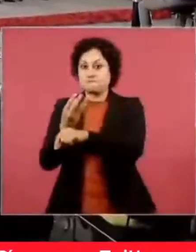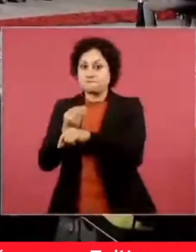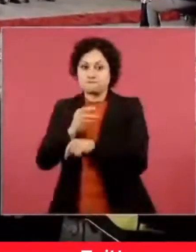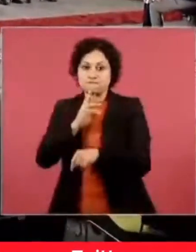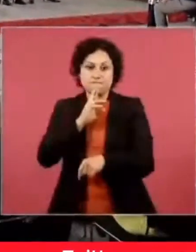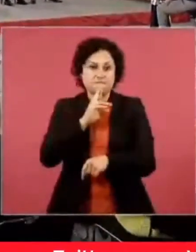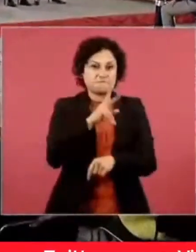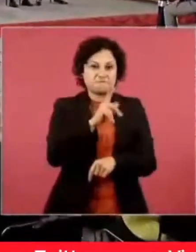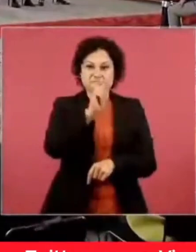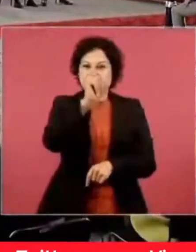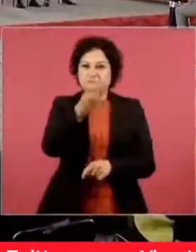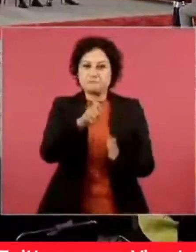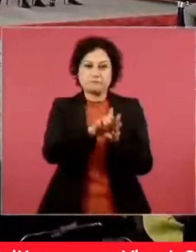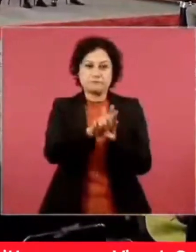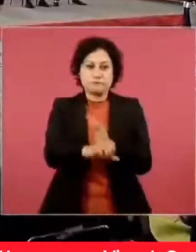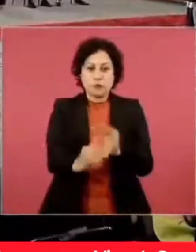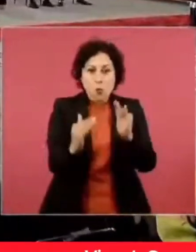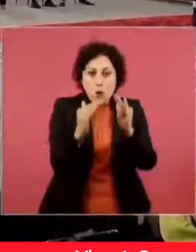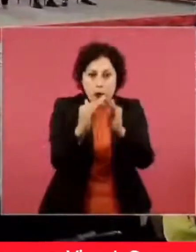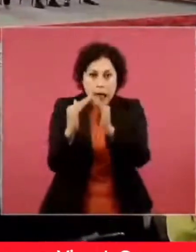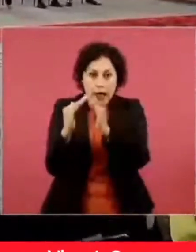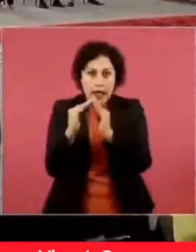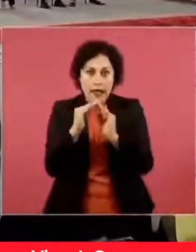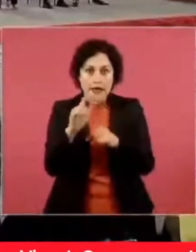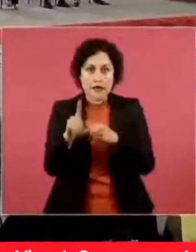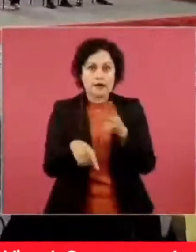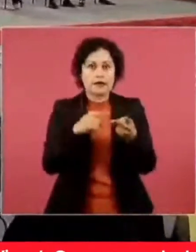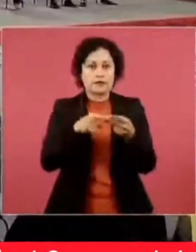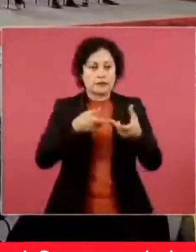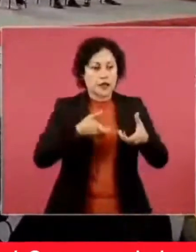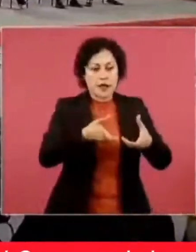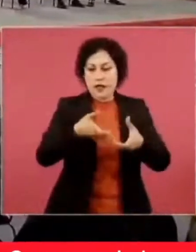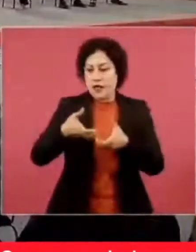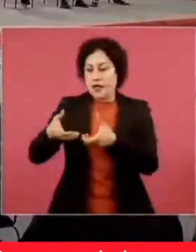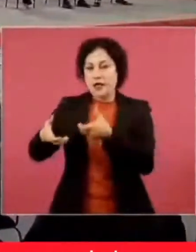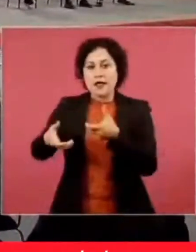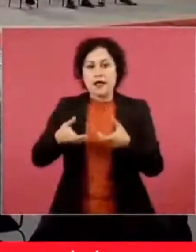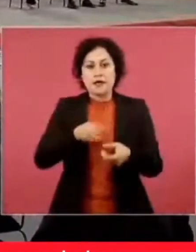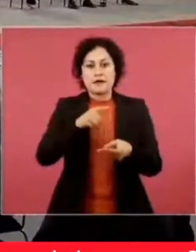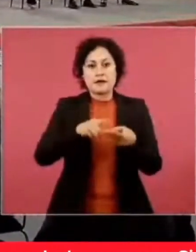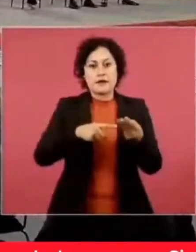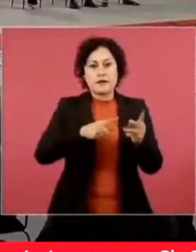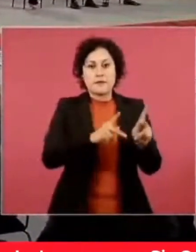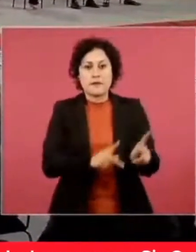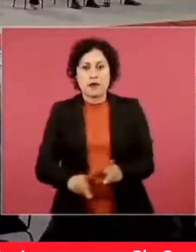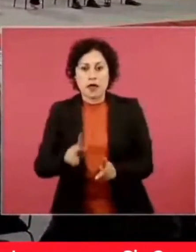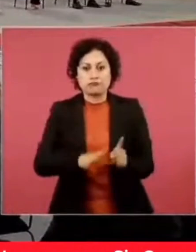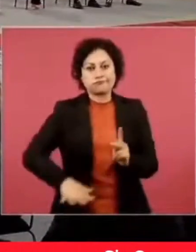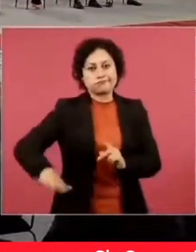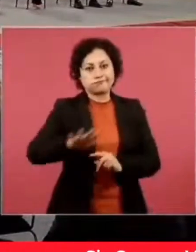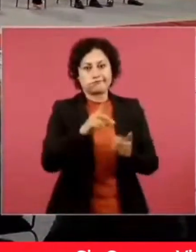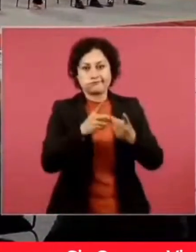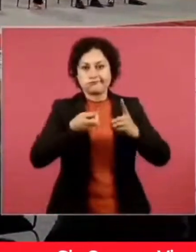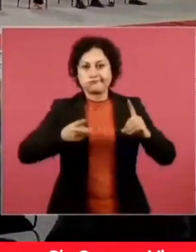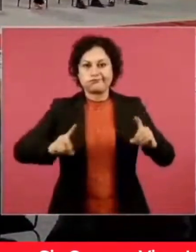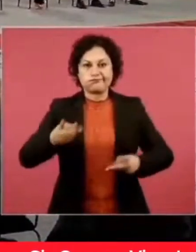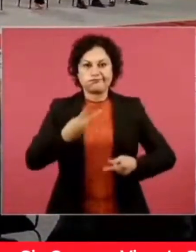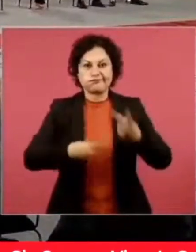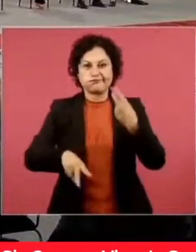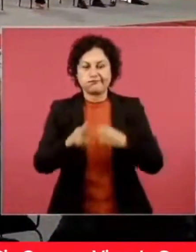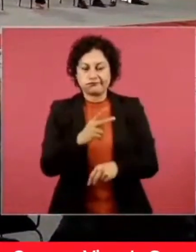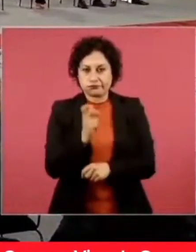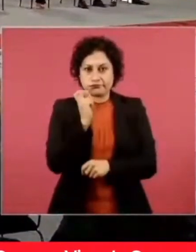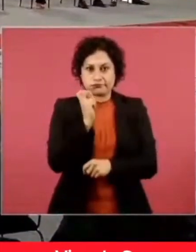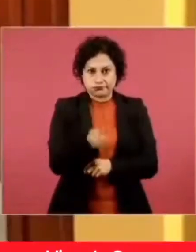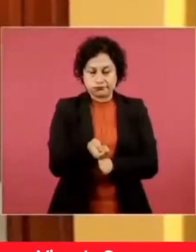temas de regularización y lo que corresponde la parte de los planes de desarrollo urbano. Los datos que tenemos al día de hoy son más de mil